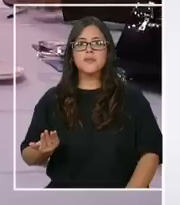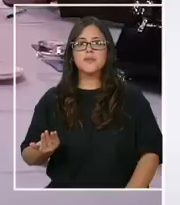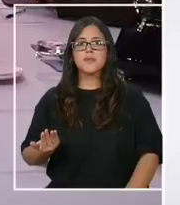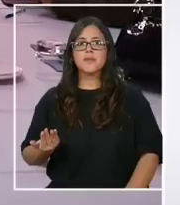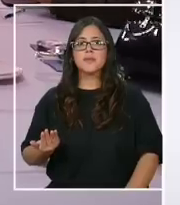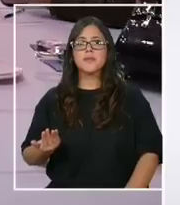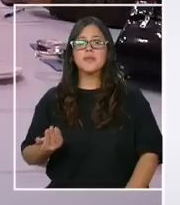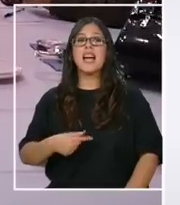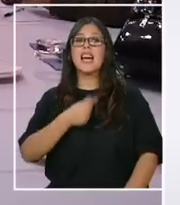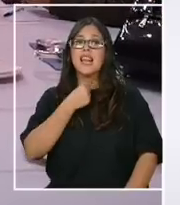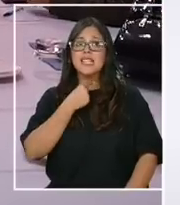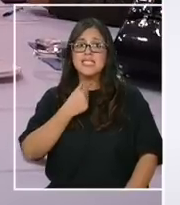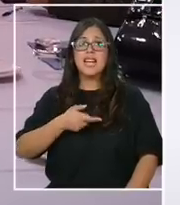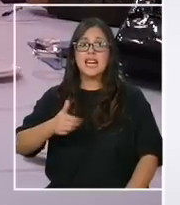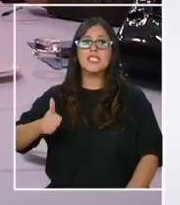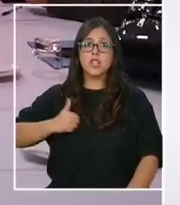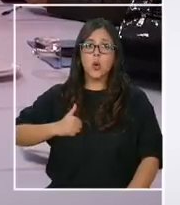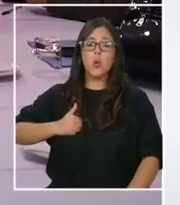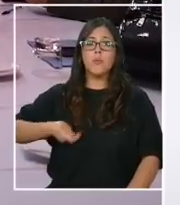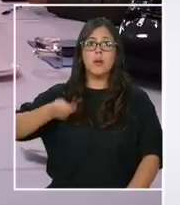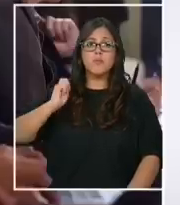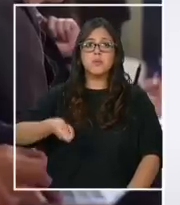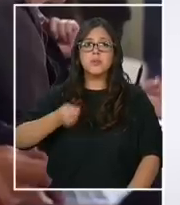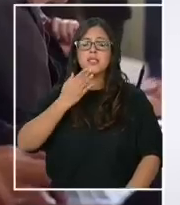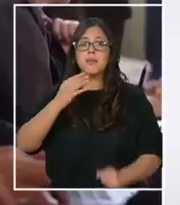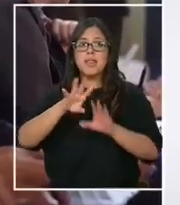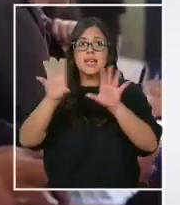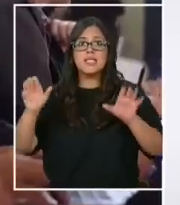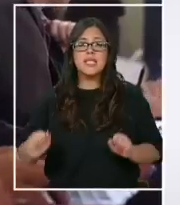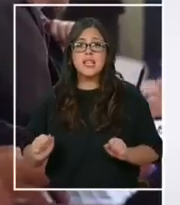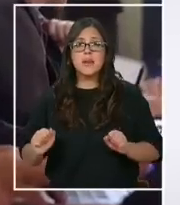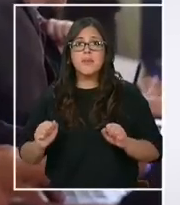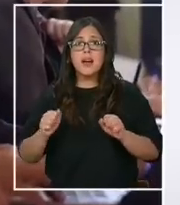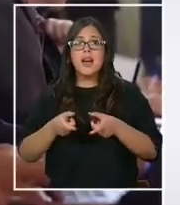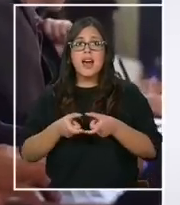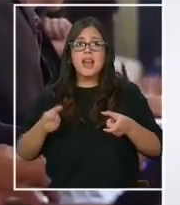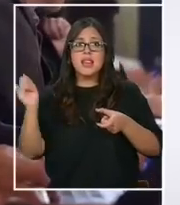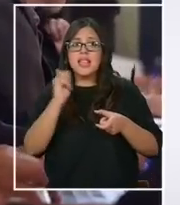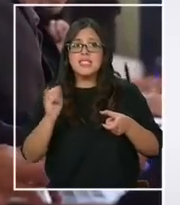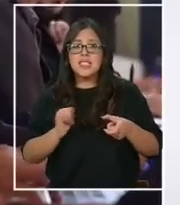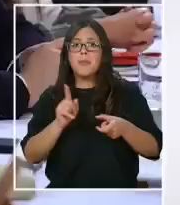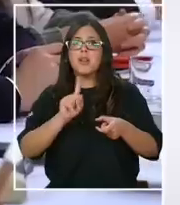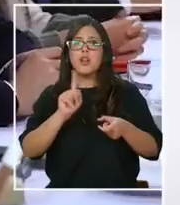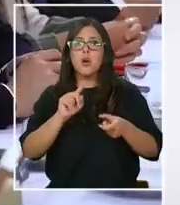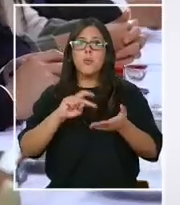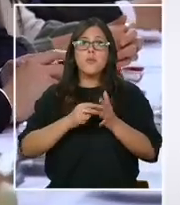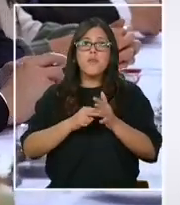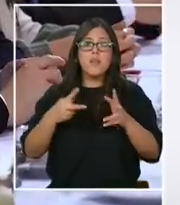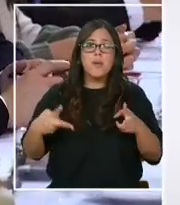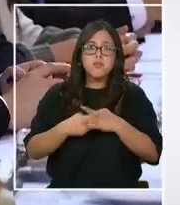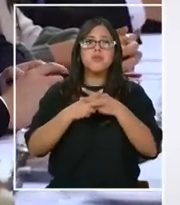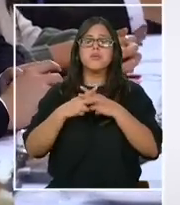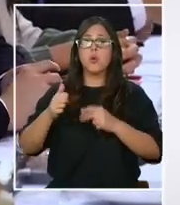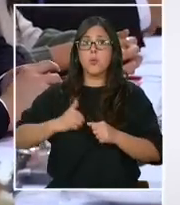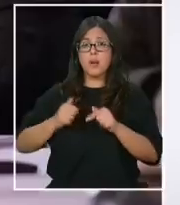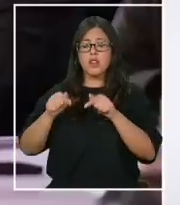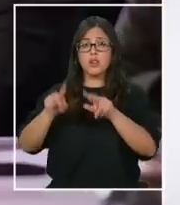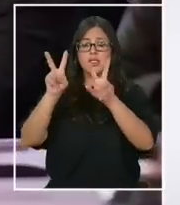cumpla el fallo, pero al mismo tiempo que el sistema de ISAPRE no colapse cumpliendo el fallo?